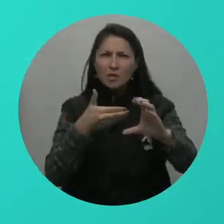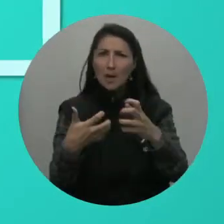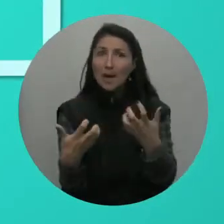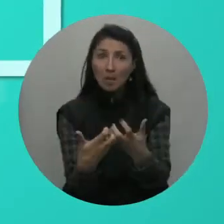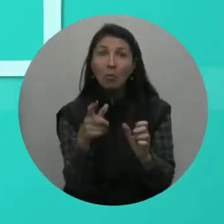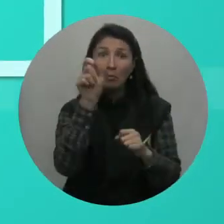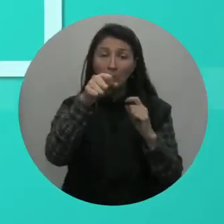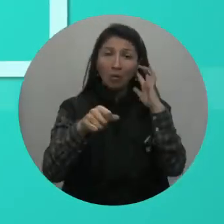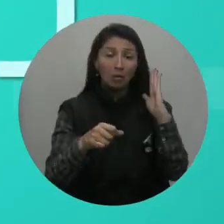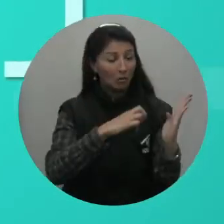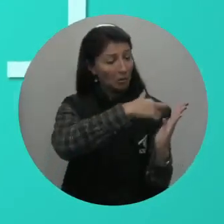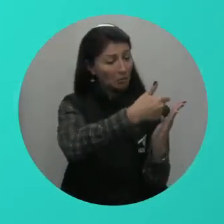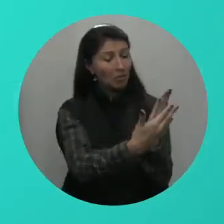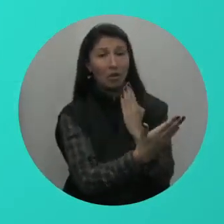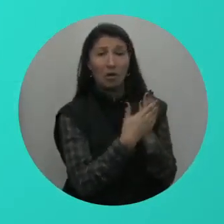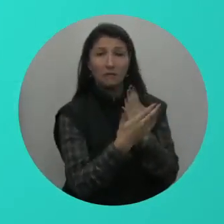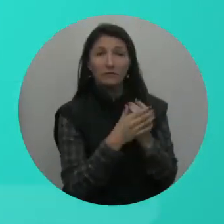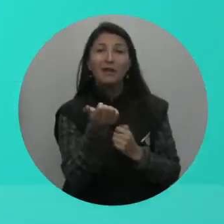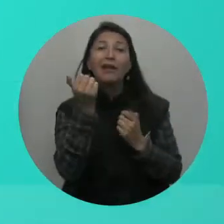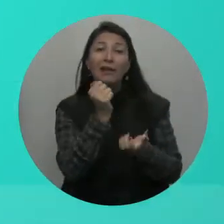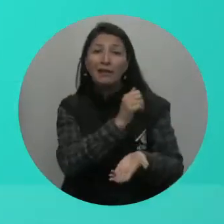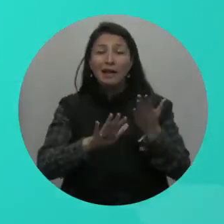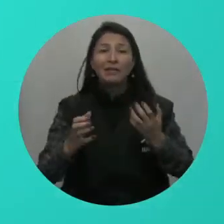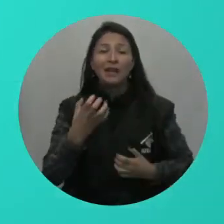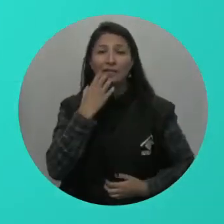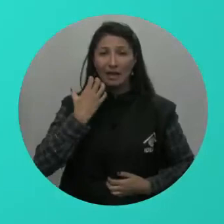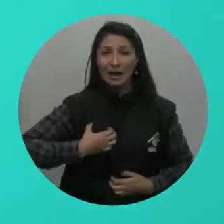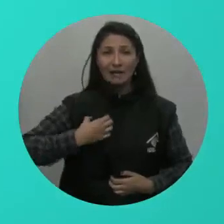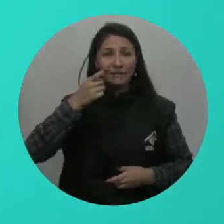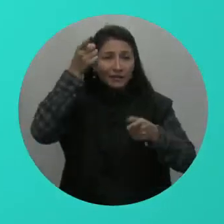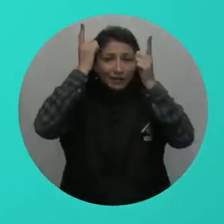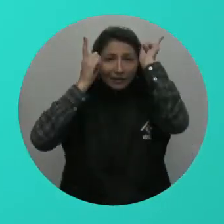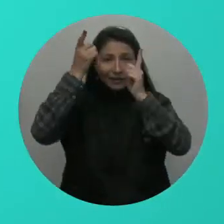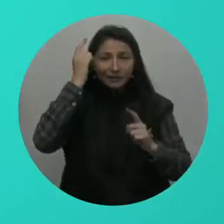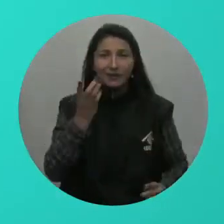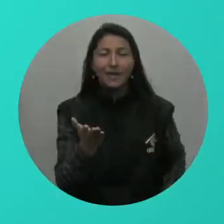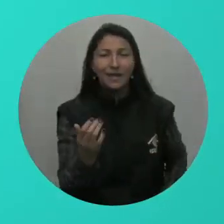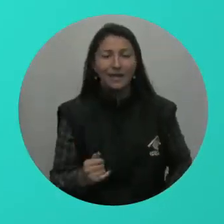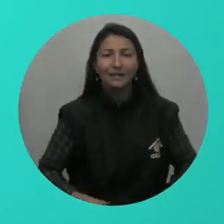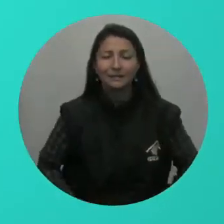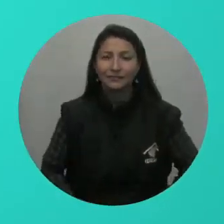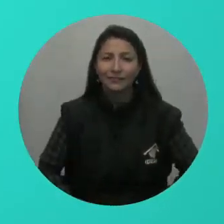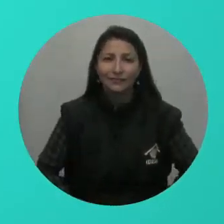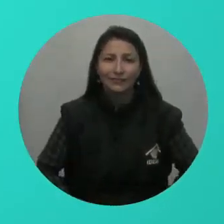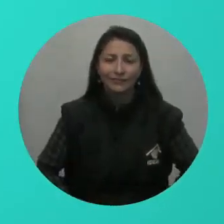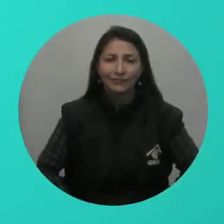pronósticos y alertas a nivel municipal Disponible gratis para iOS y Android